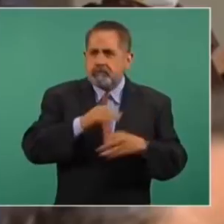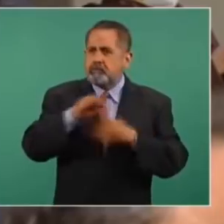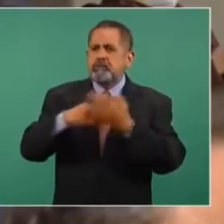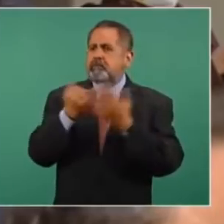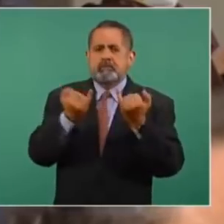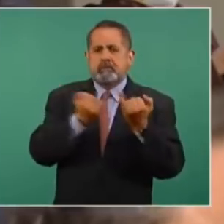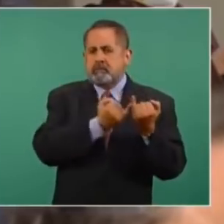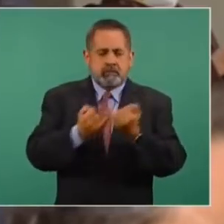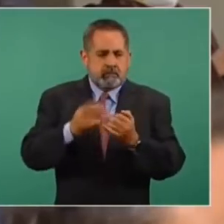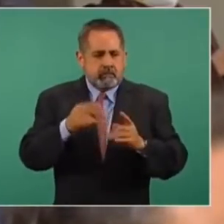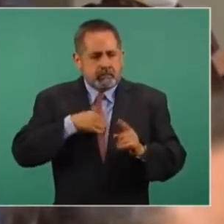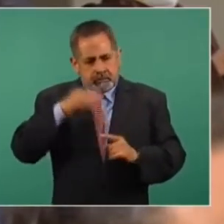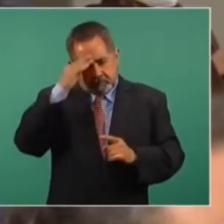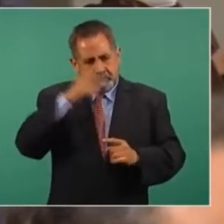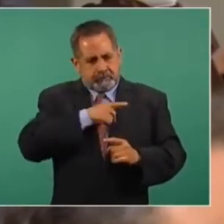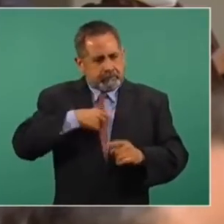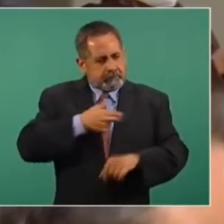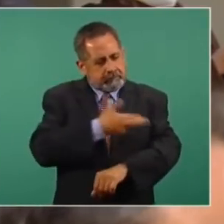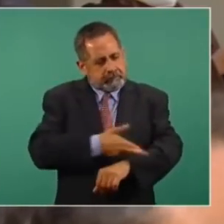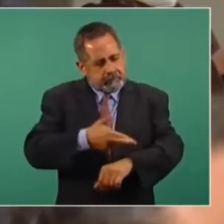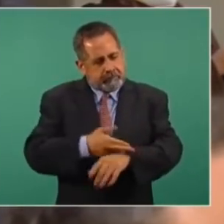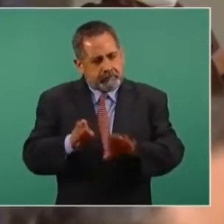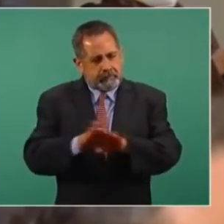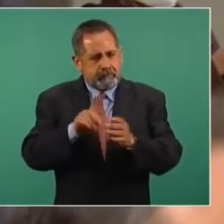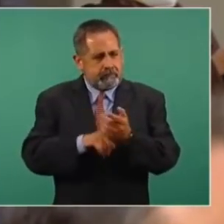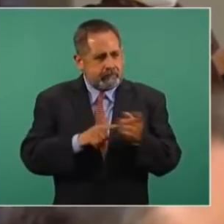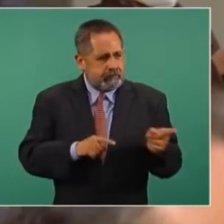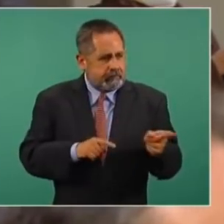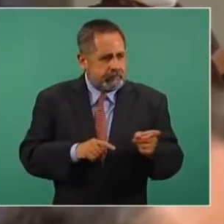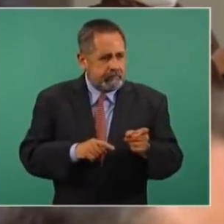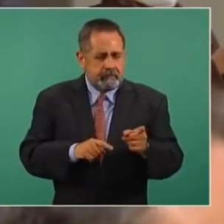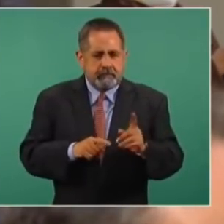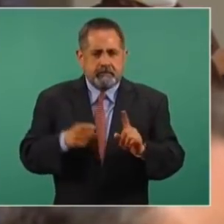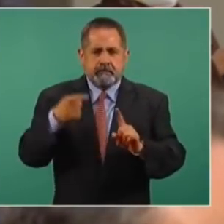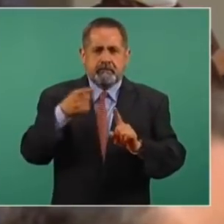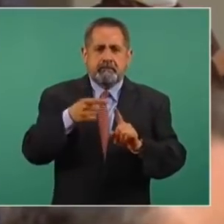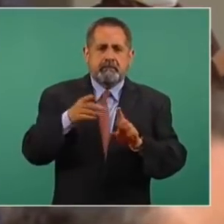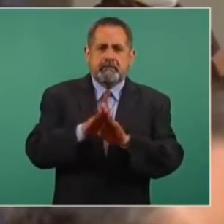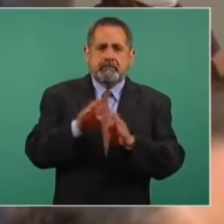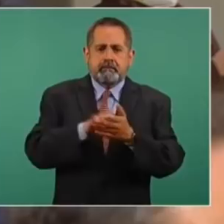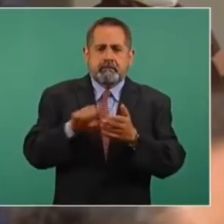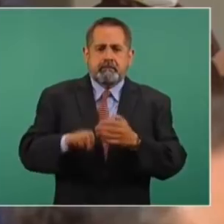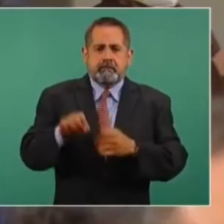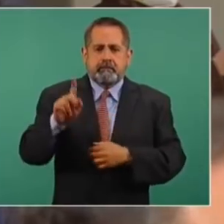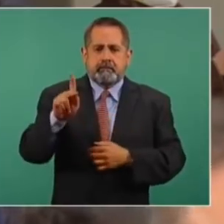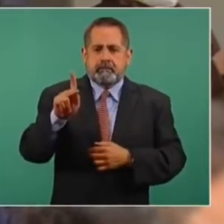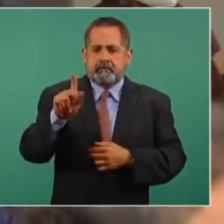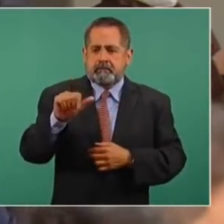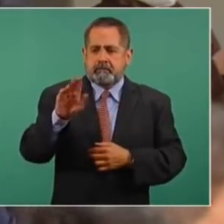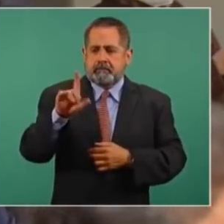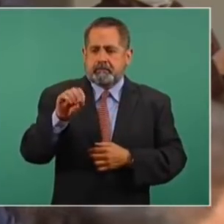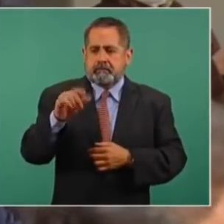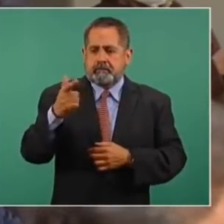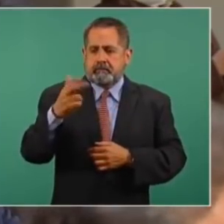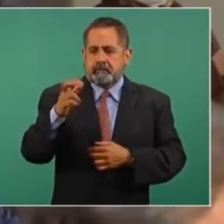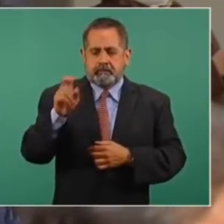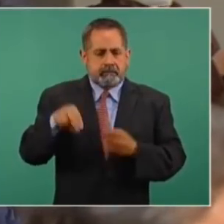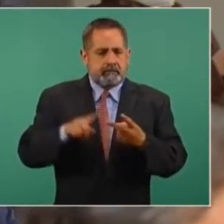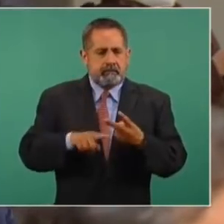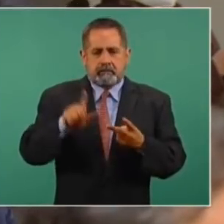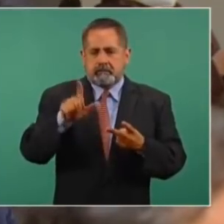general, sino se tienen que analizar. Ha habido casos muy concretos, por ejemplo, el de Pablo Grin, el de Luis